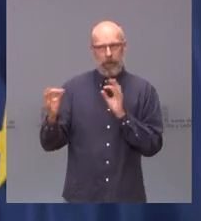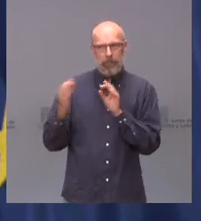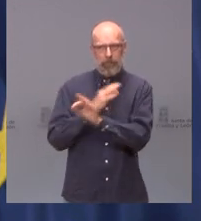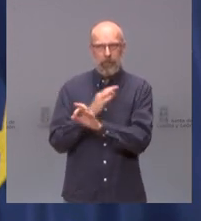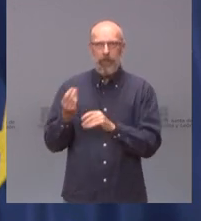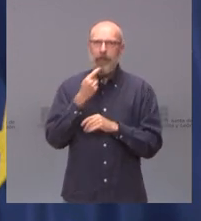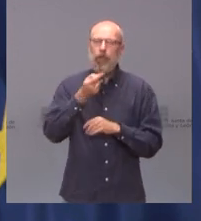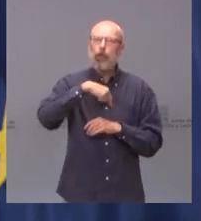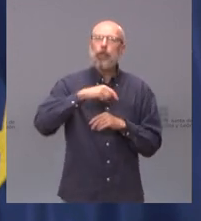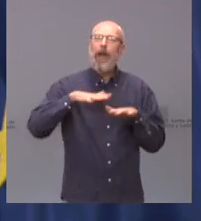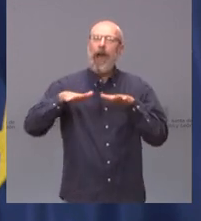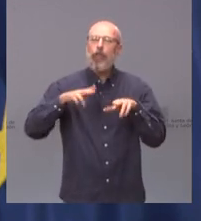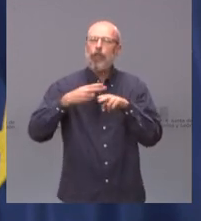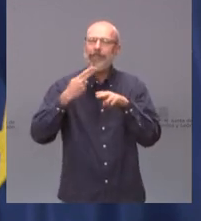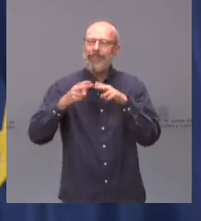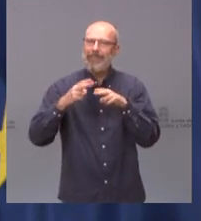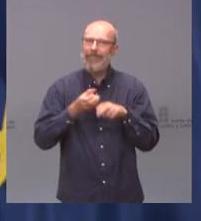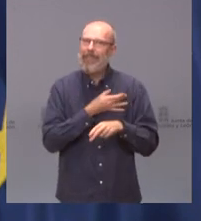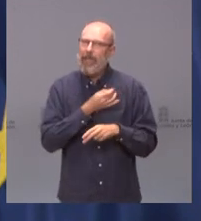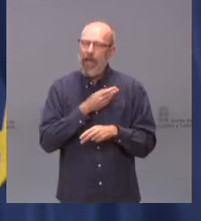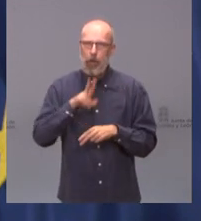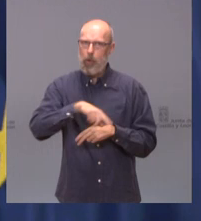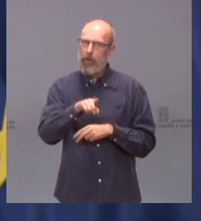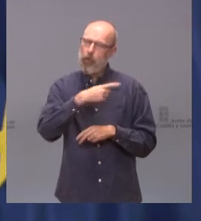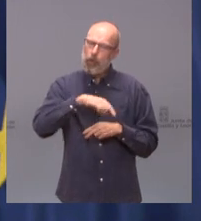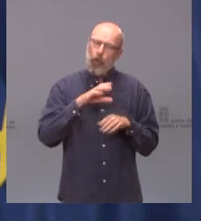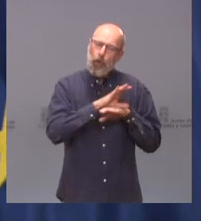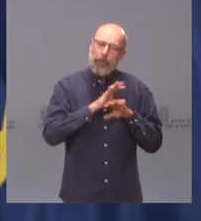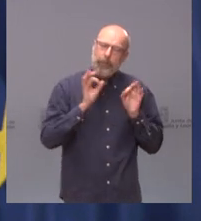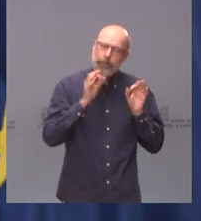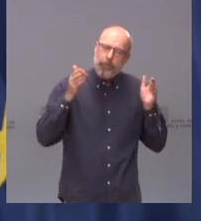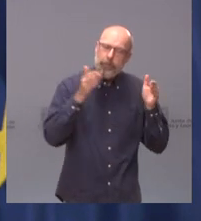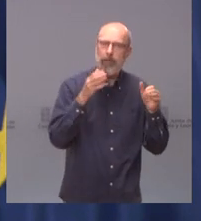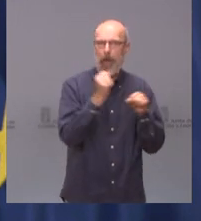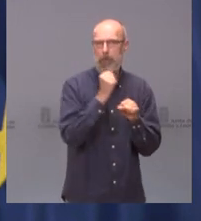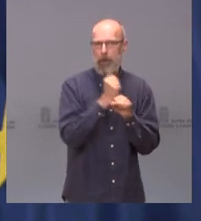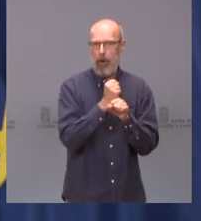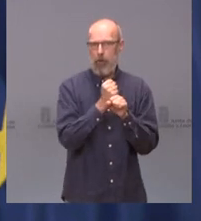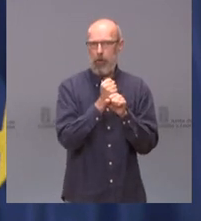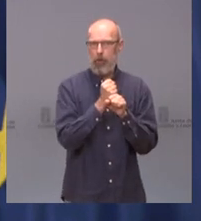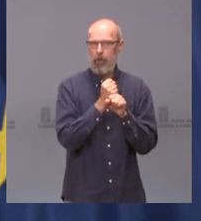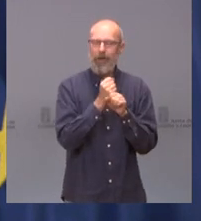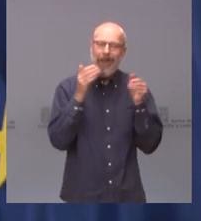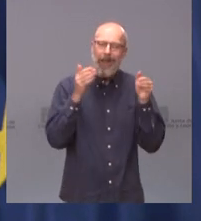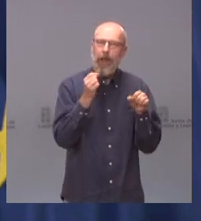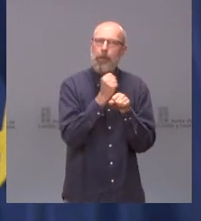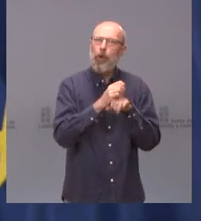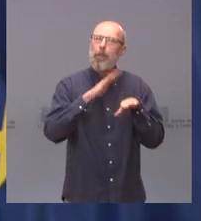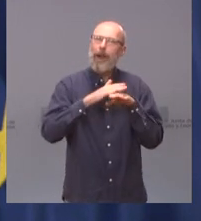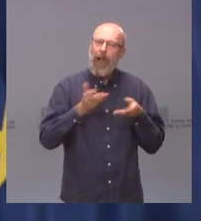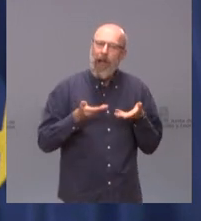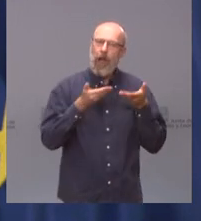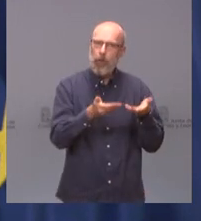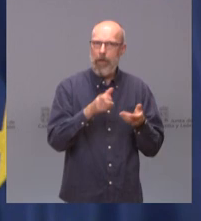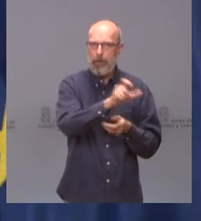de acción sindical, es una consejería dedicada a favorecer el empleo y a sacar del paro y ayudar a salir del